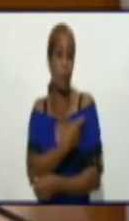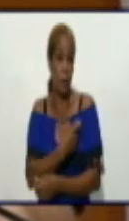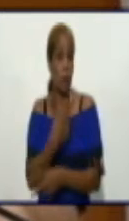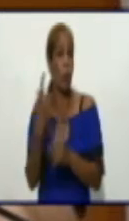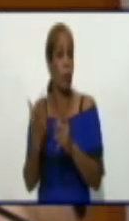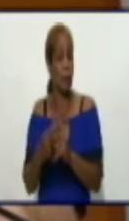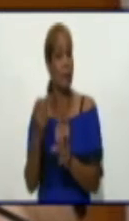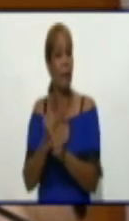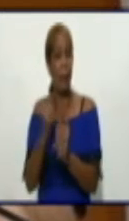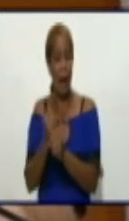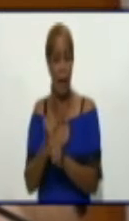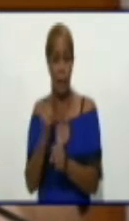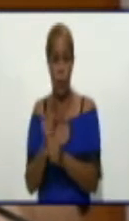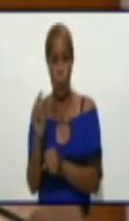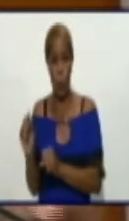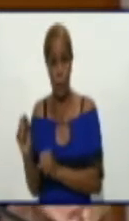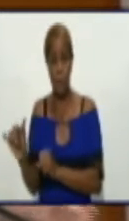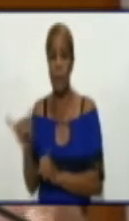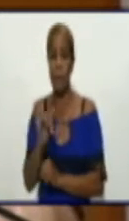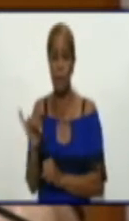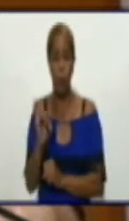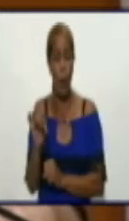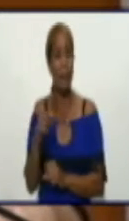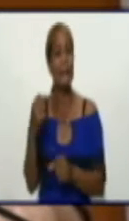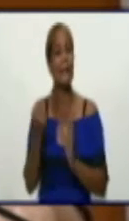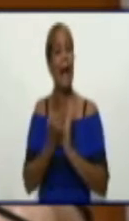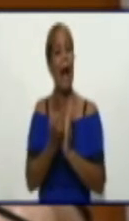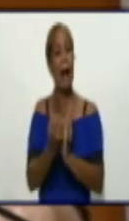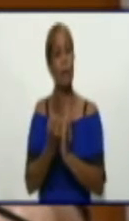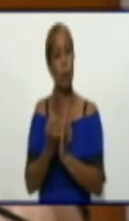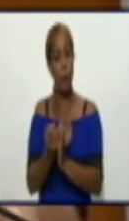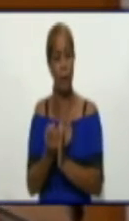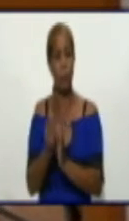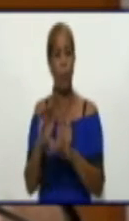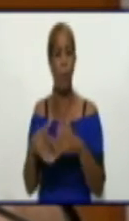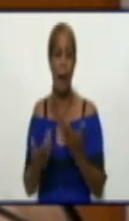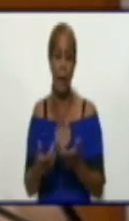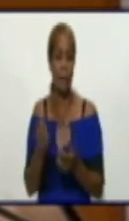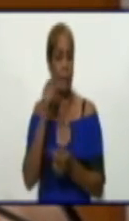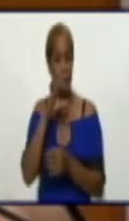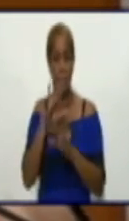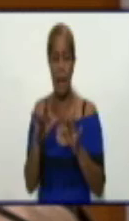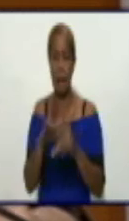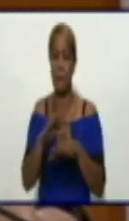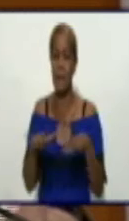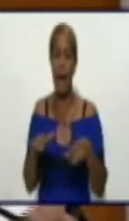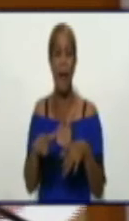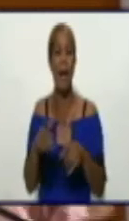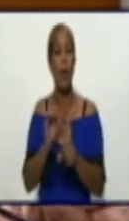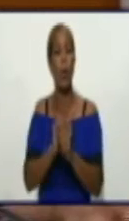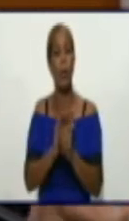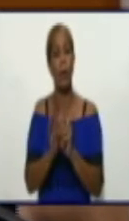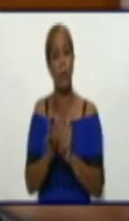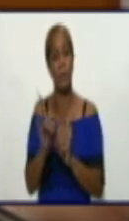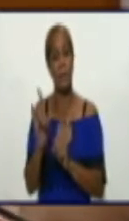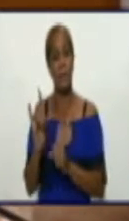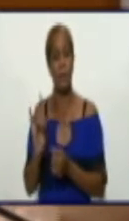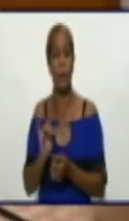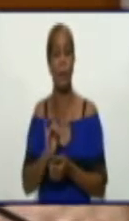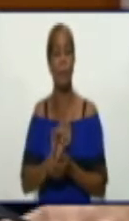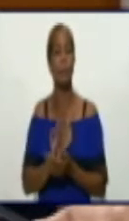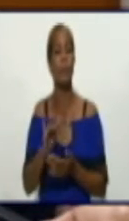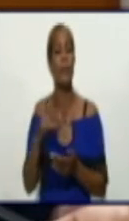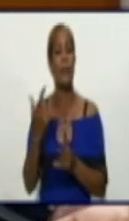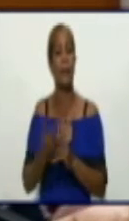están aportando, enfrentando a la pandemia. Bien, tenemos activado ya todos nuestros